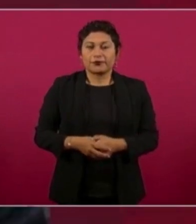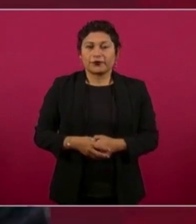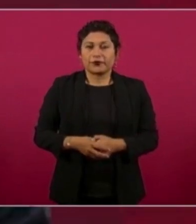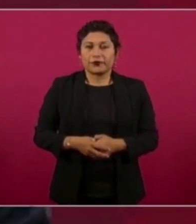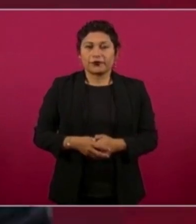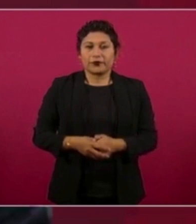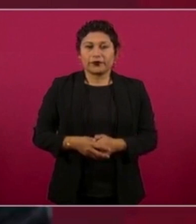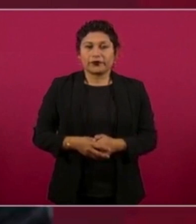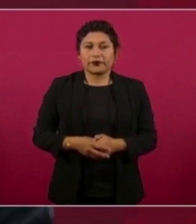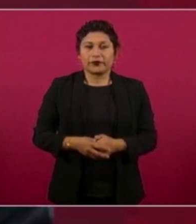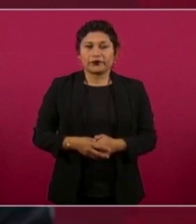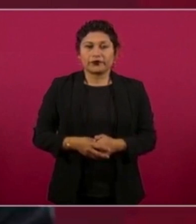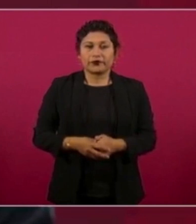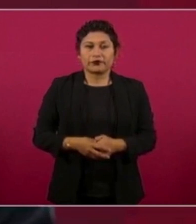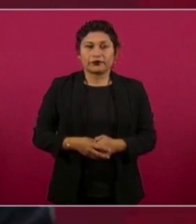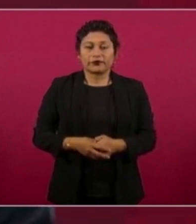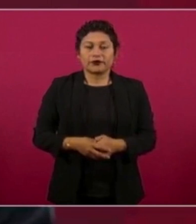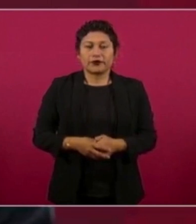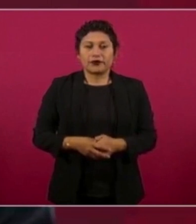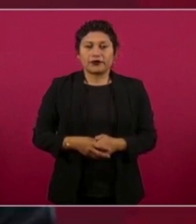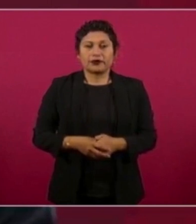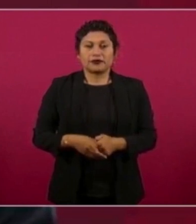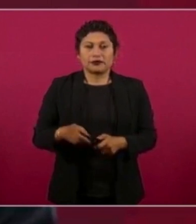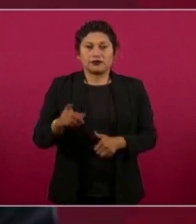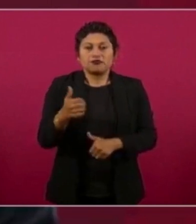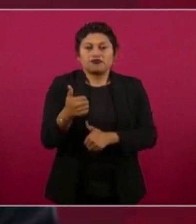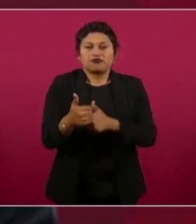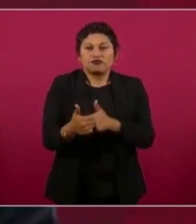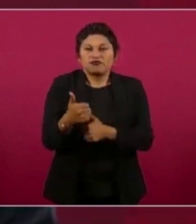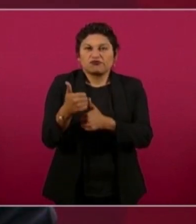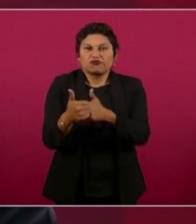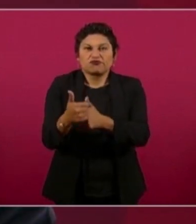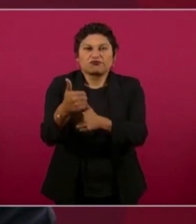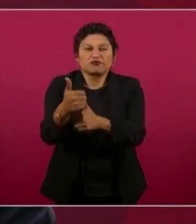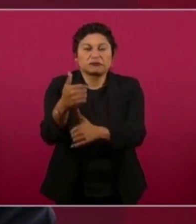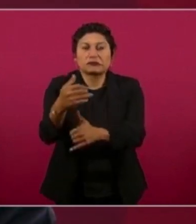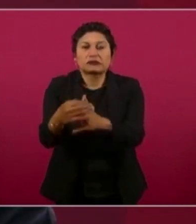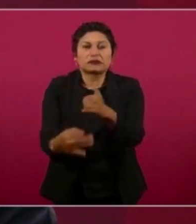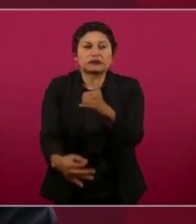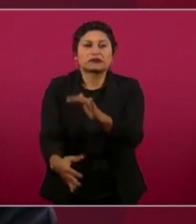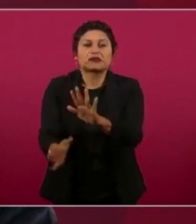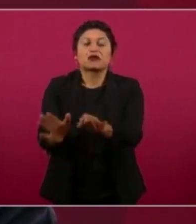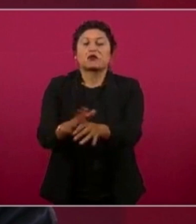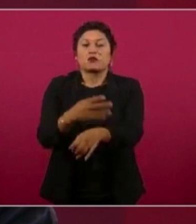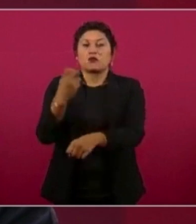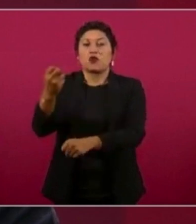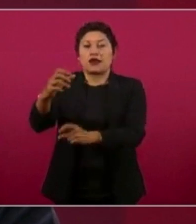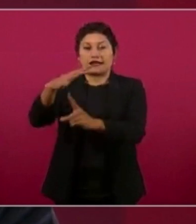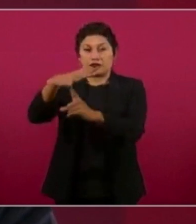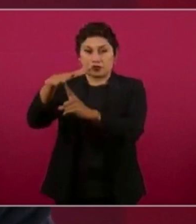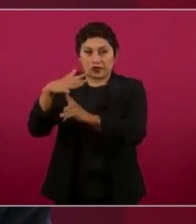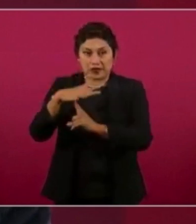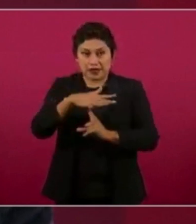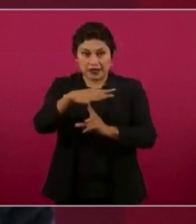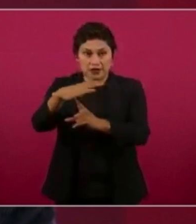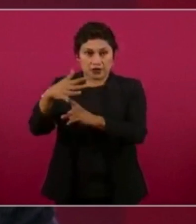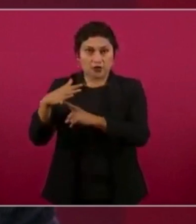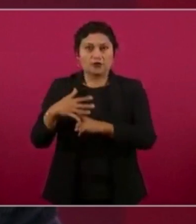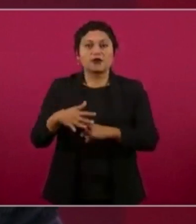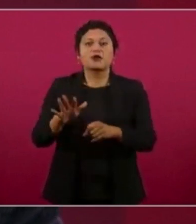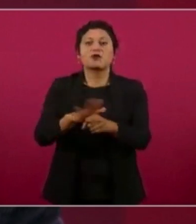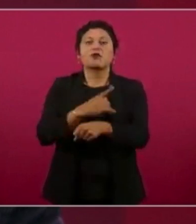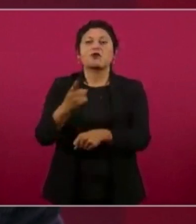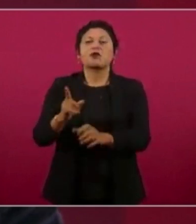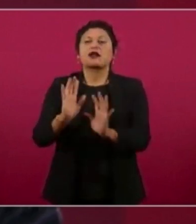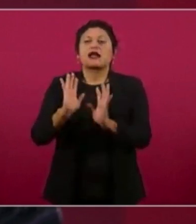en la final. Por eso fue el helicóptero, porque estaba iniciando el playoff.